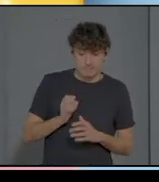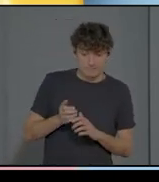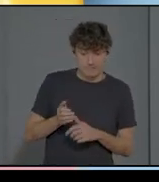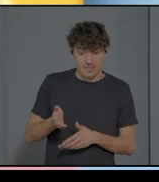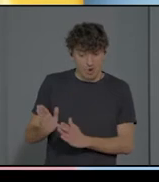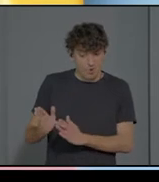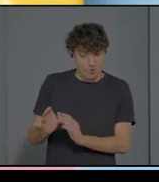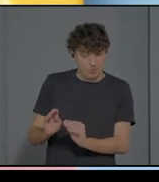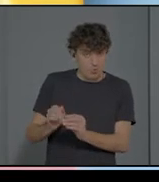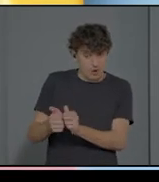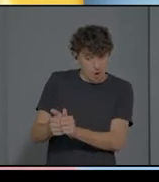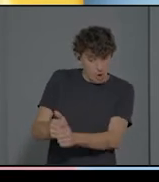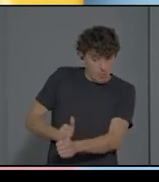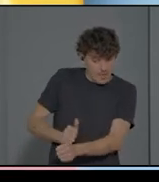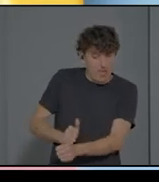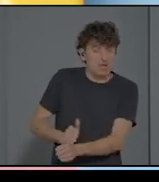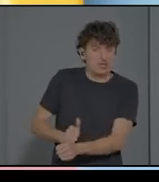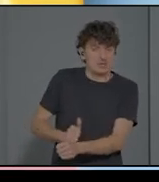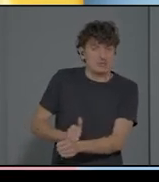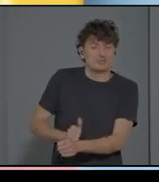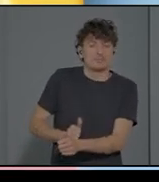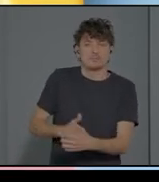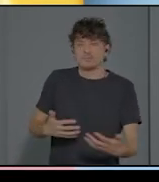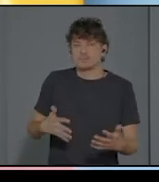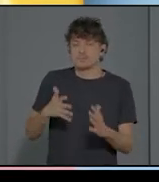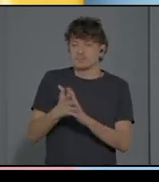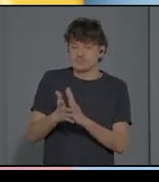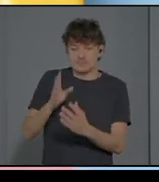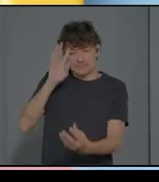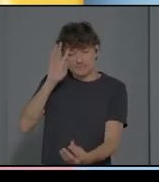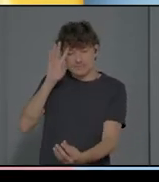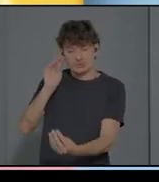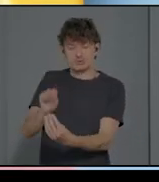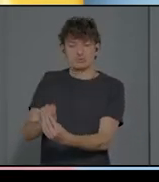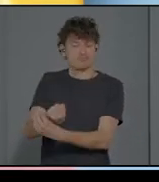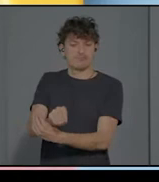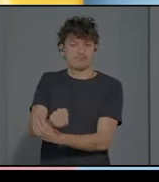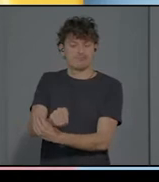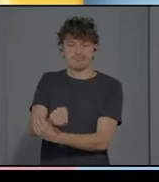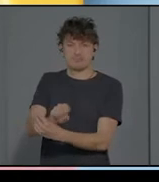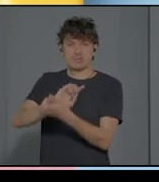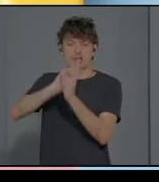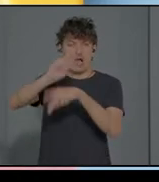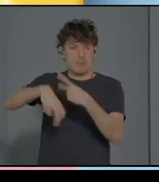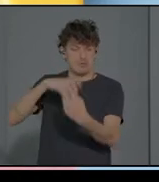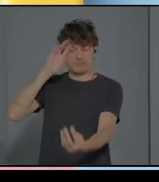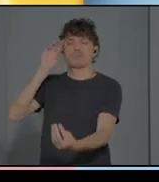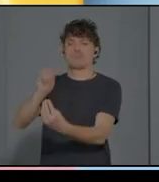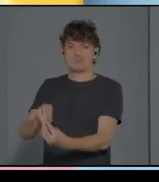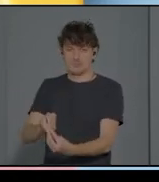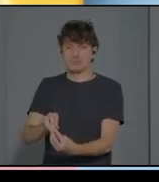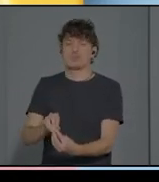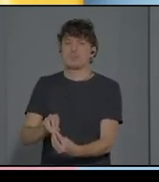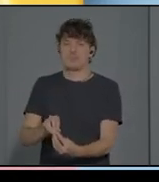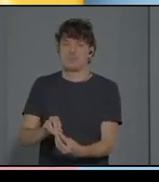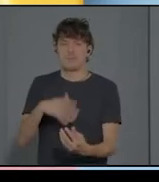que modificar su sincronía para sincronizarse con el niño, de alguna forma se forma una interacción. Es